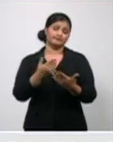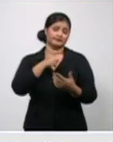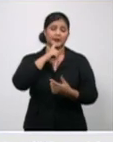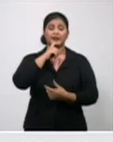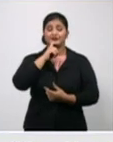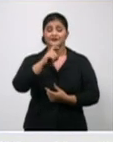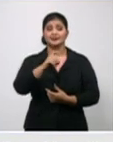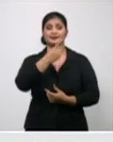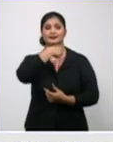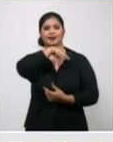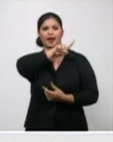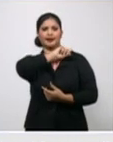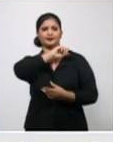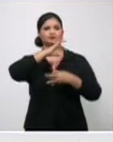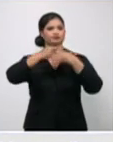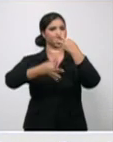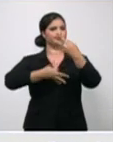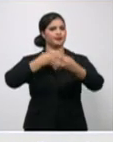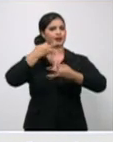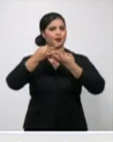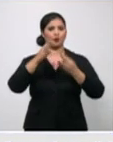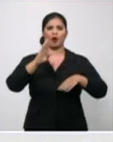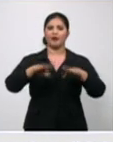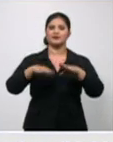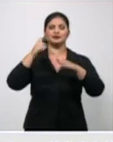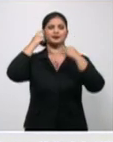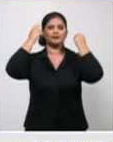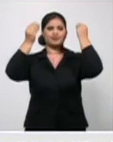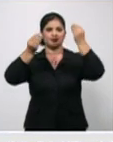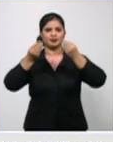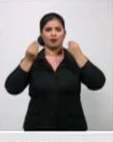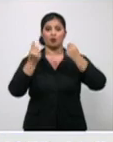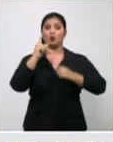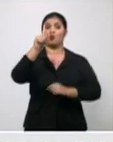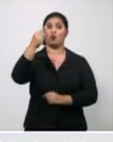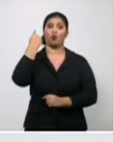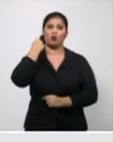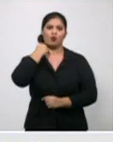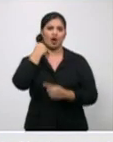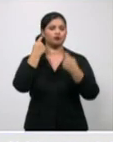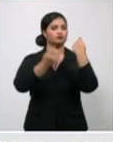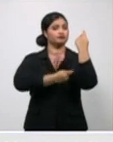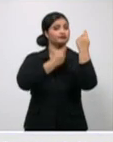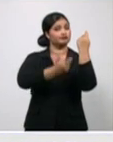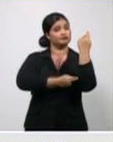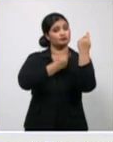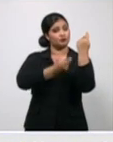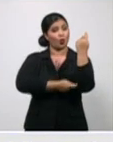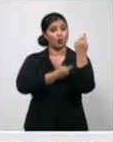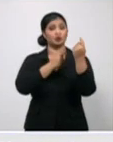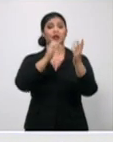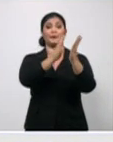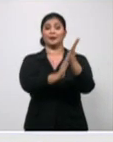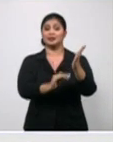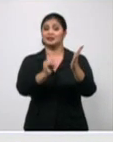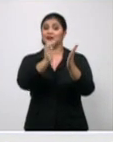uno se desespera, uno dice, bueno, pero es que ya el incremento que hubo de la transmisión